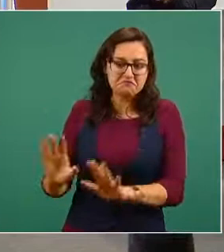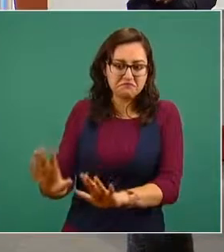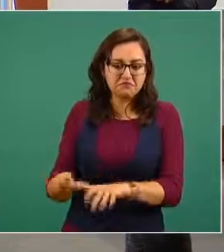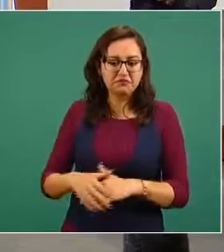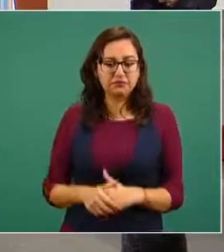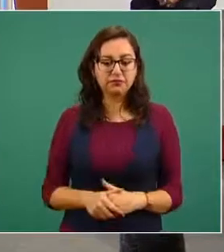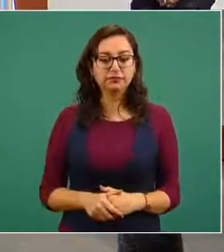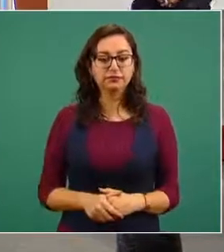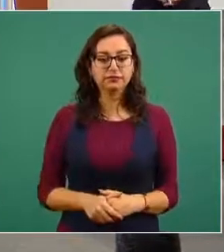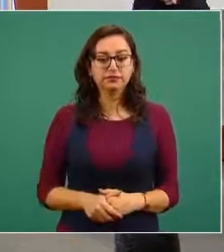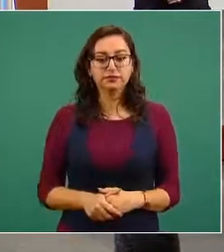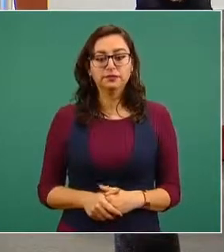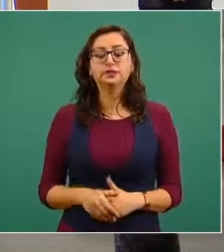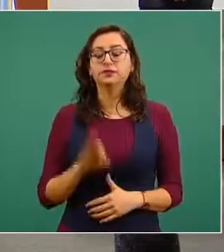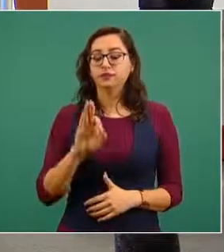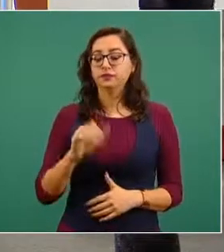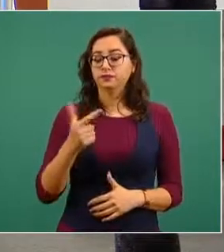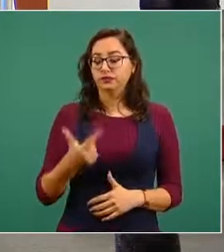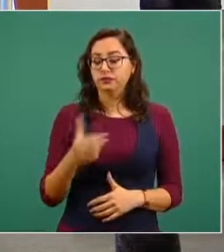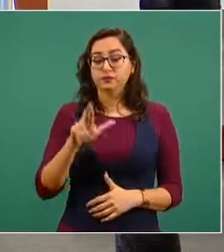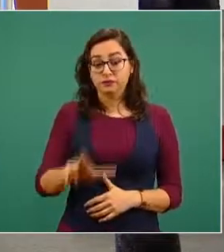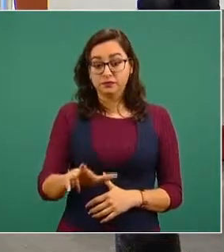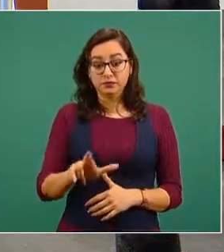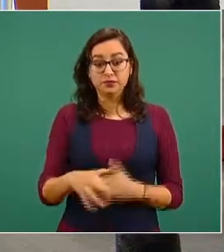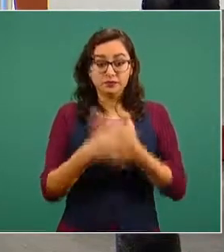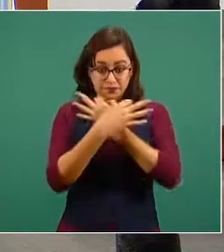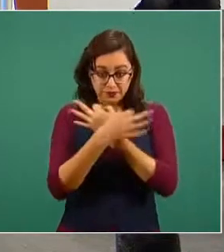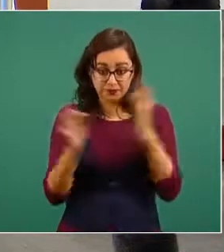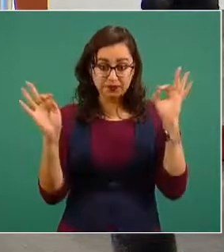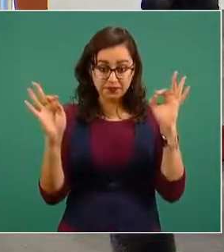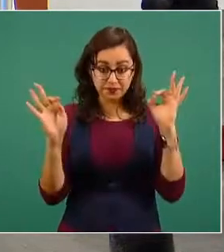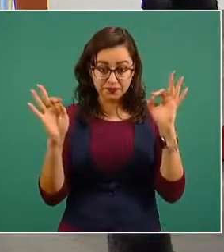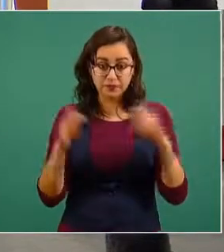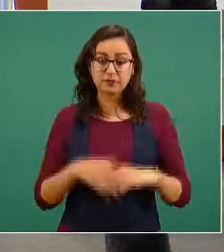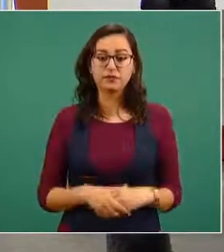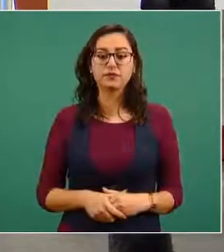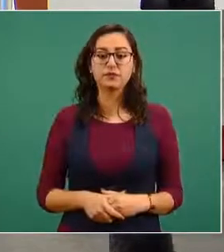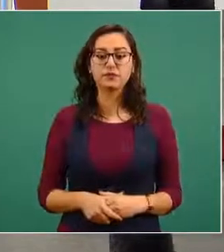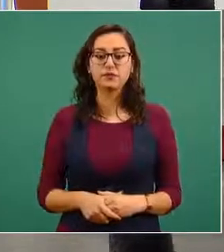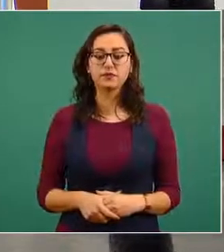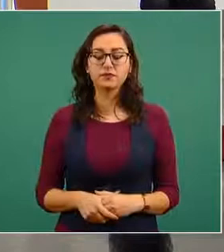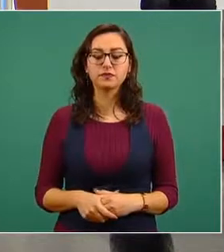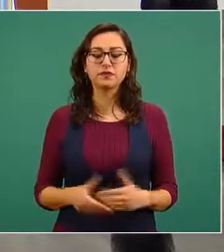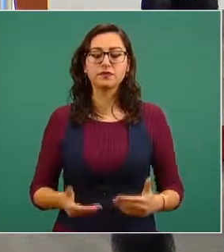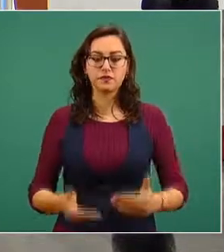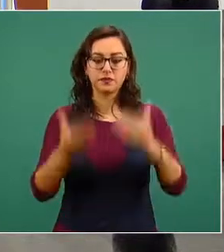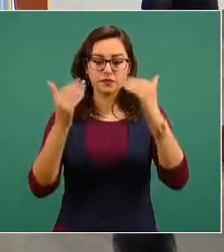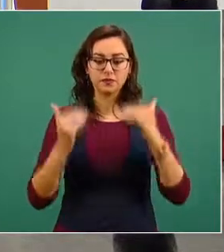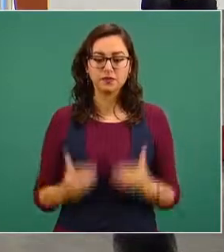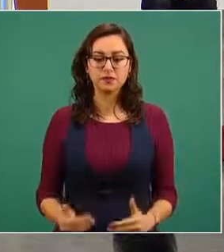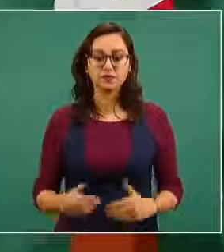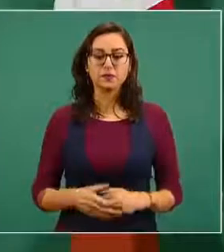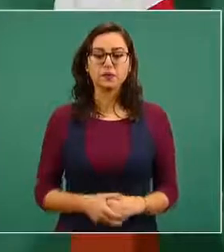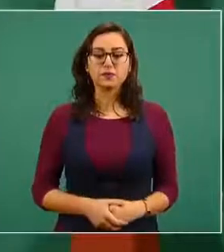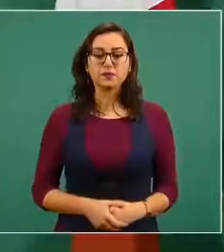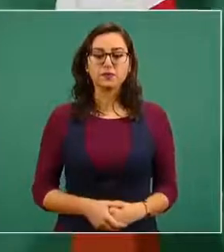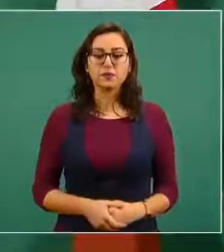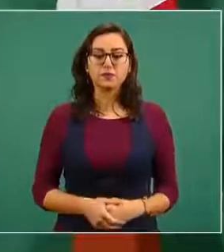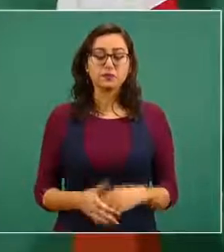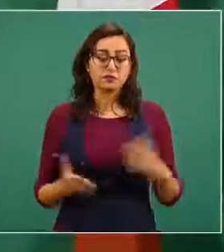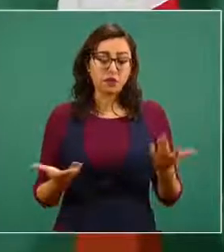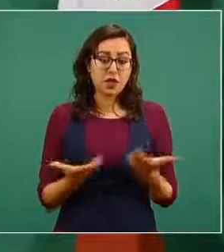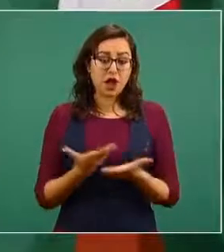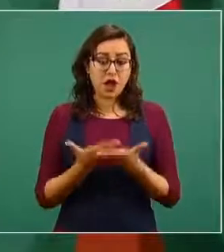de la Fiscalía. Entonces, para despejar dudas,